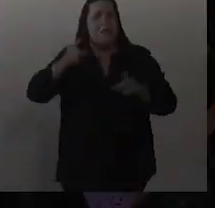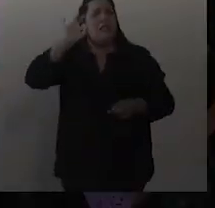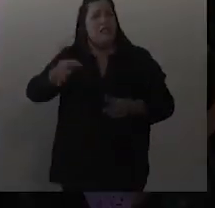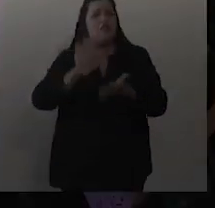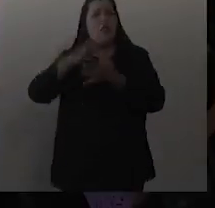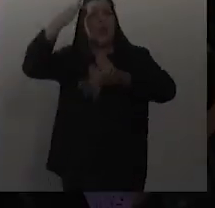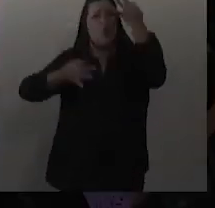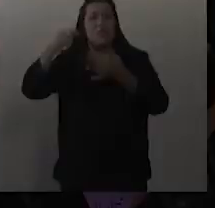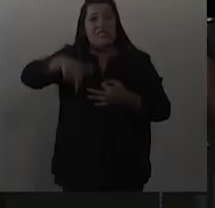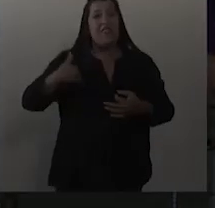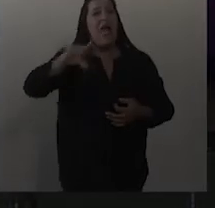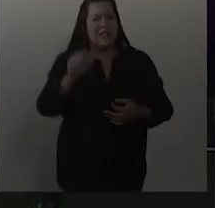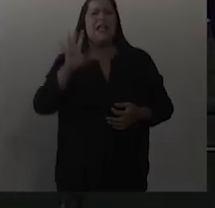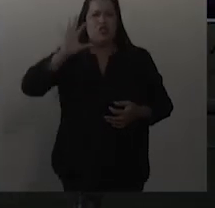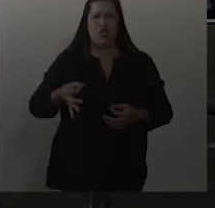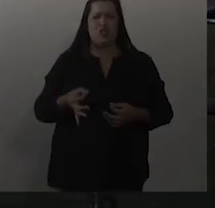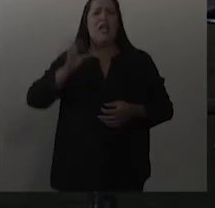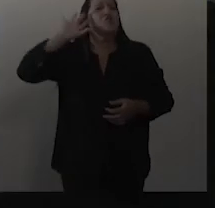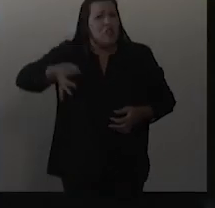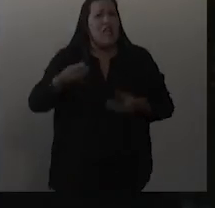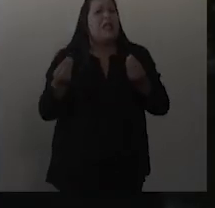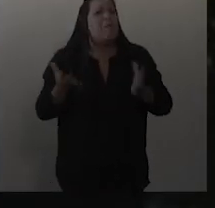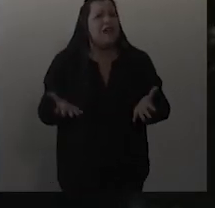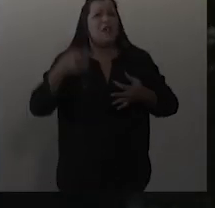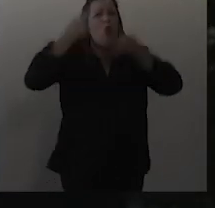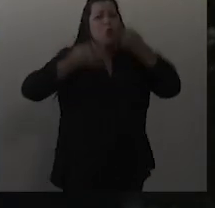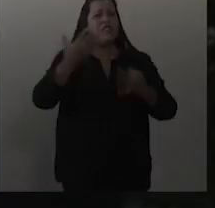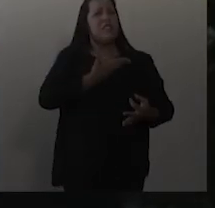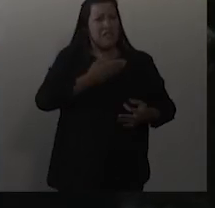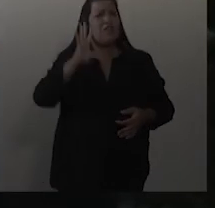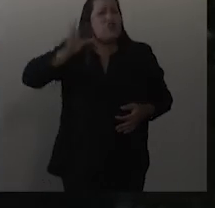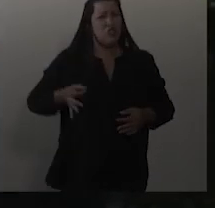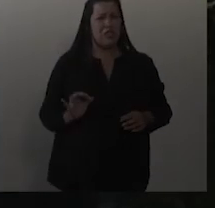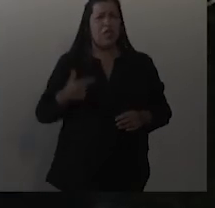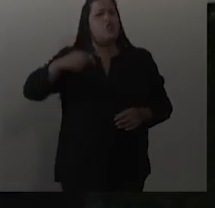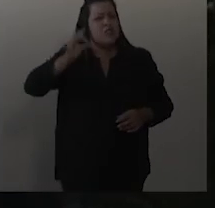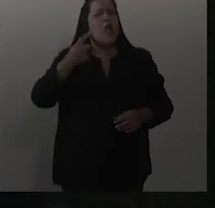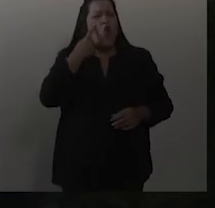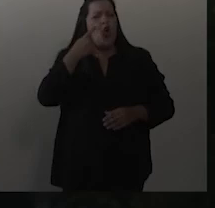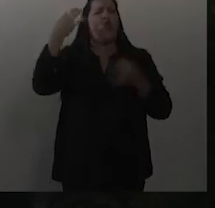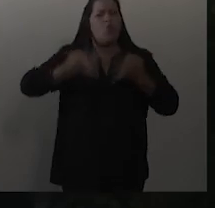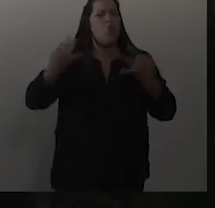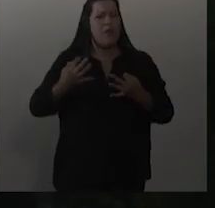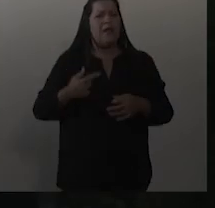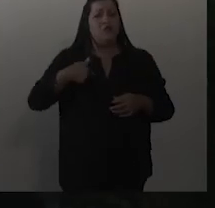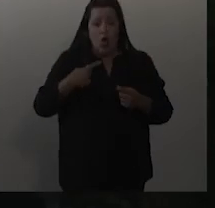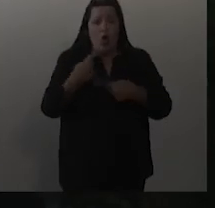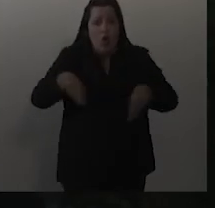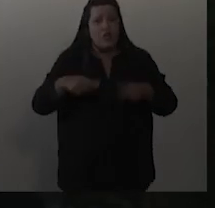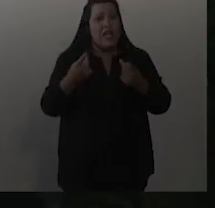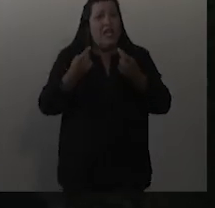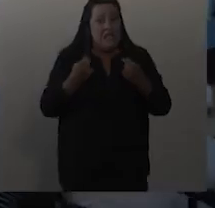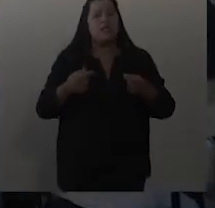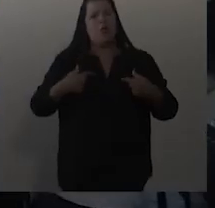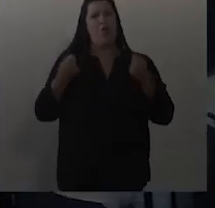justicia de nuestro país. Yo sé lo que pasa con la justicia en Santa Fe. Y vamos a hacer todo lo que haga falta para